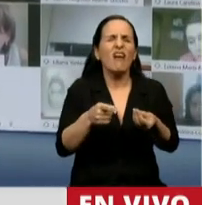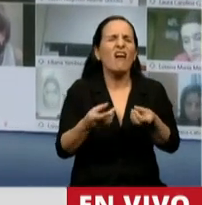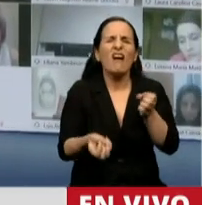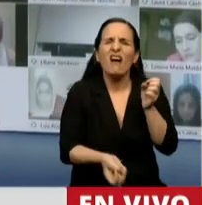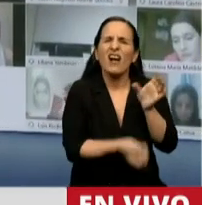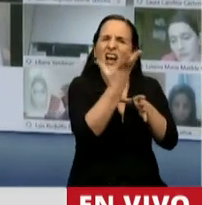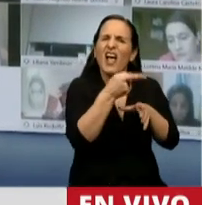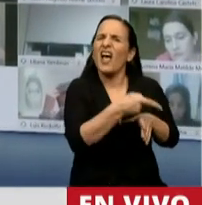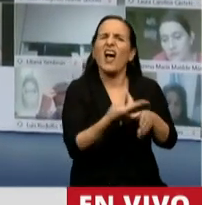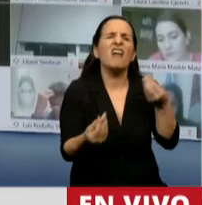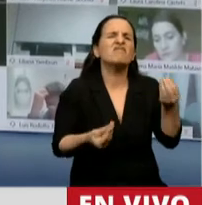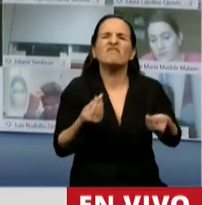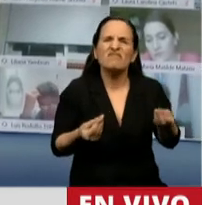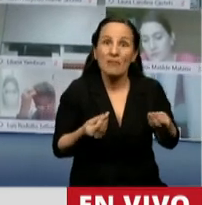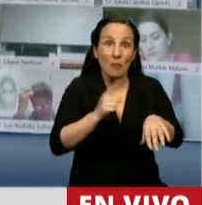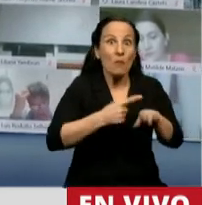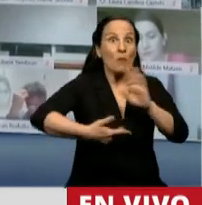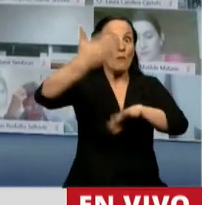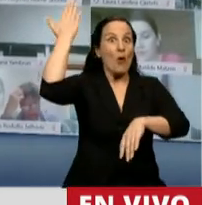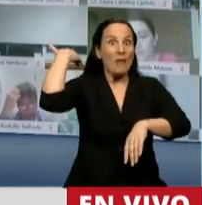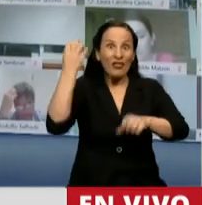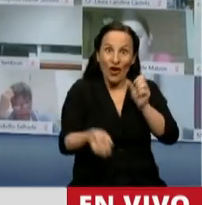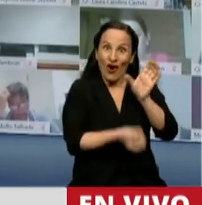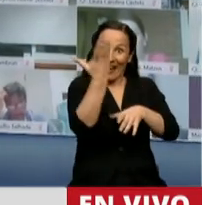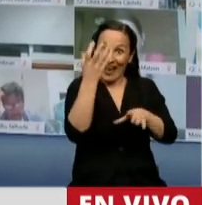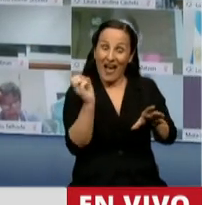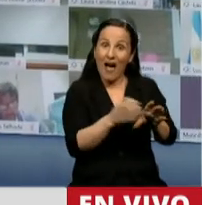tomó para cuando se creó este fondo.